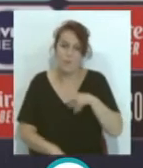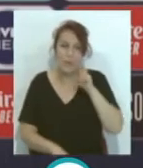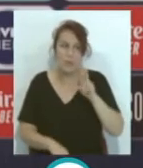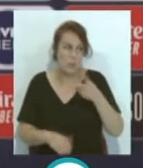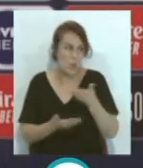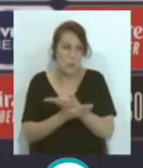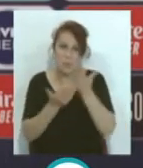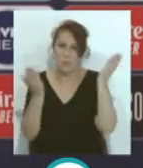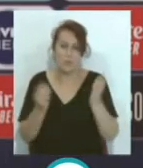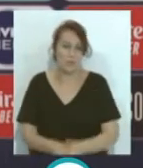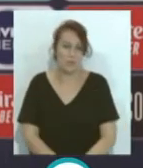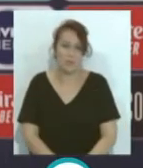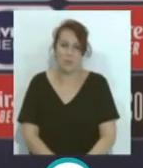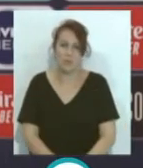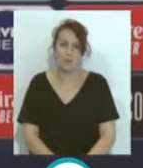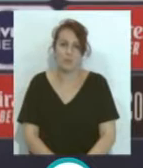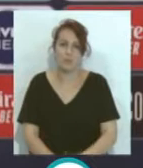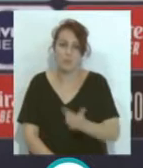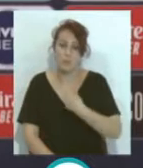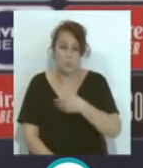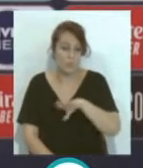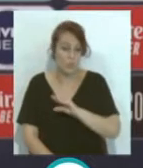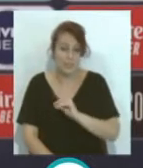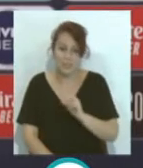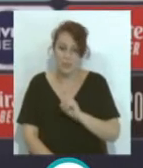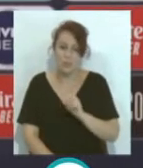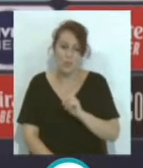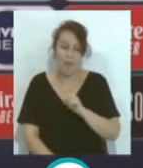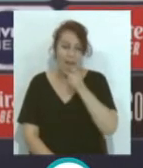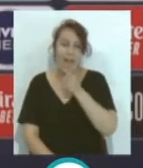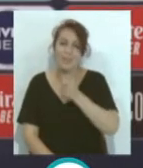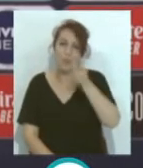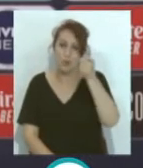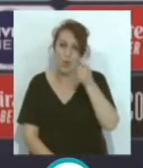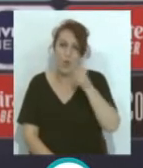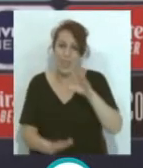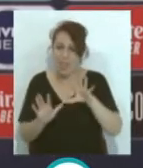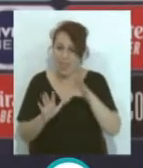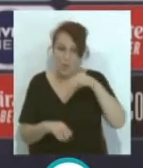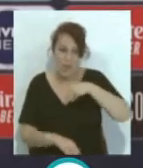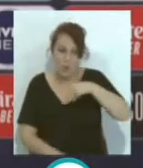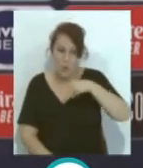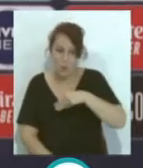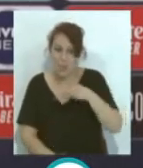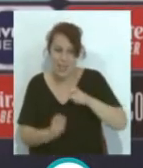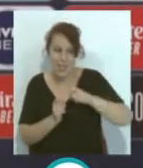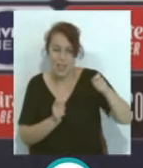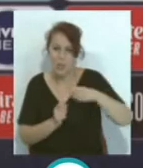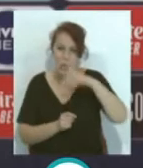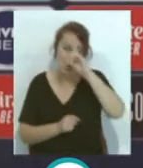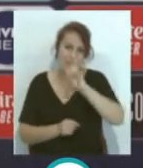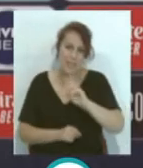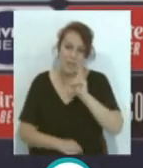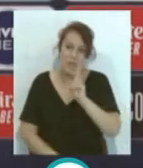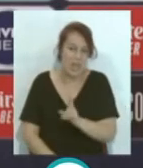el mundo... ...y... ...yo no entiendo... ...un linier... ...que está a 10 metros... ...que no sabe...